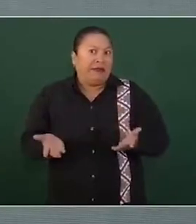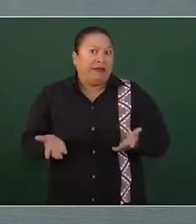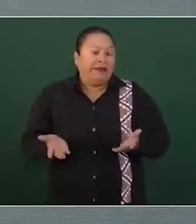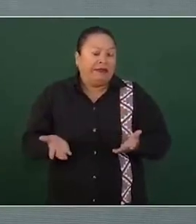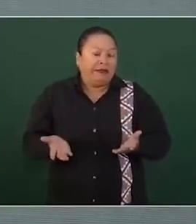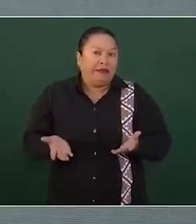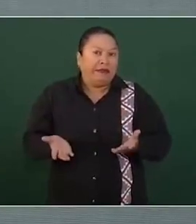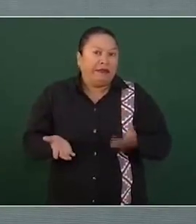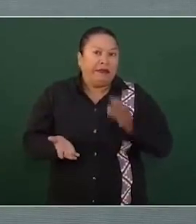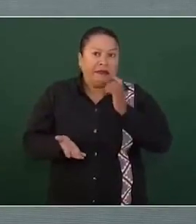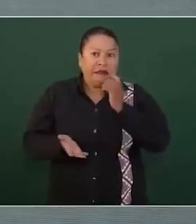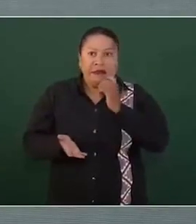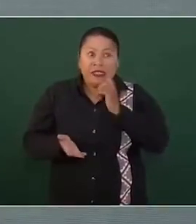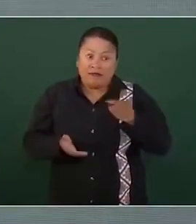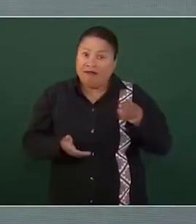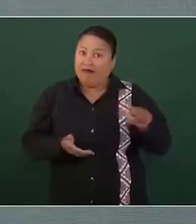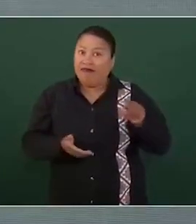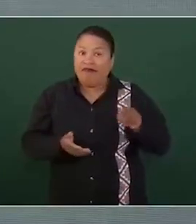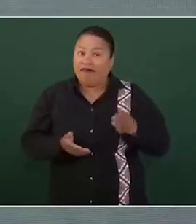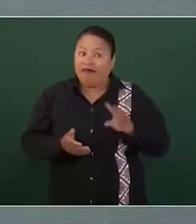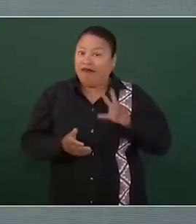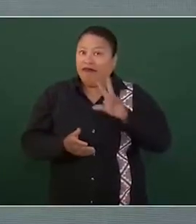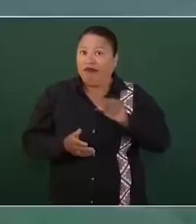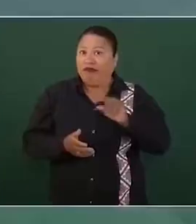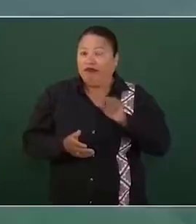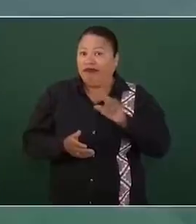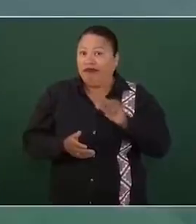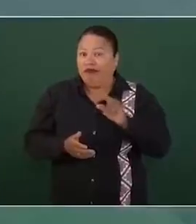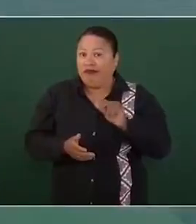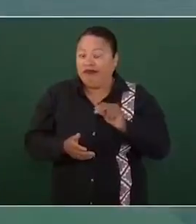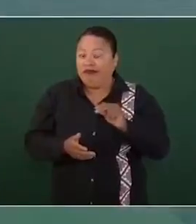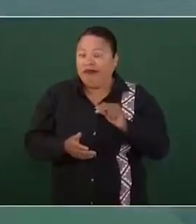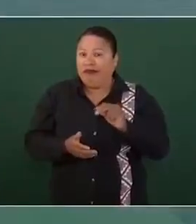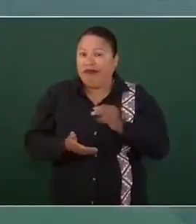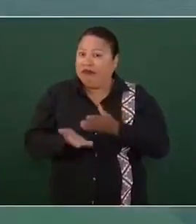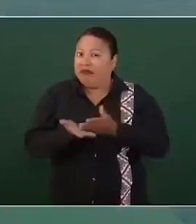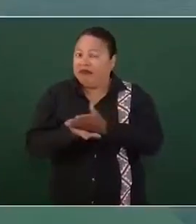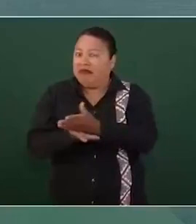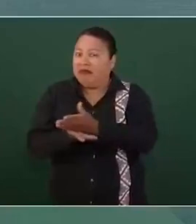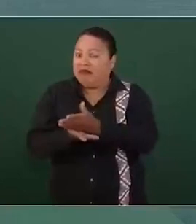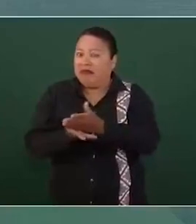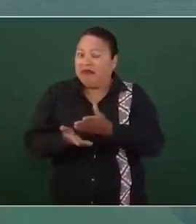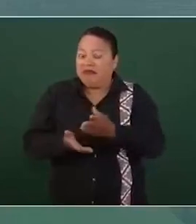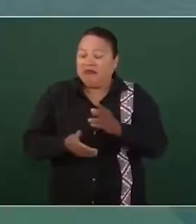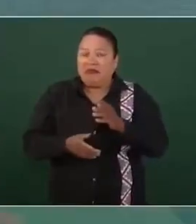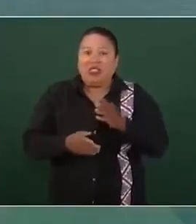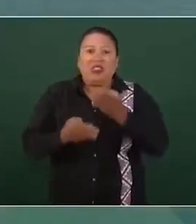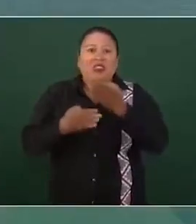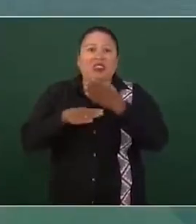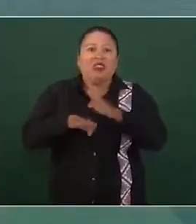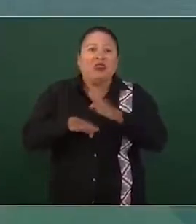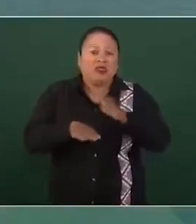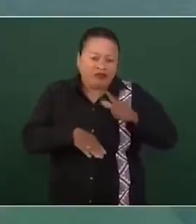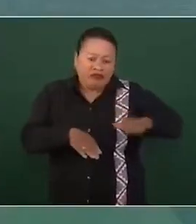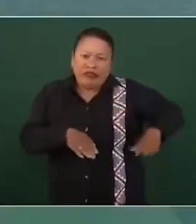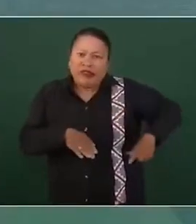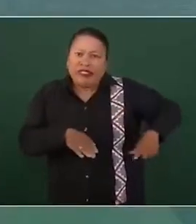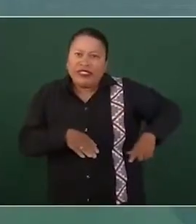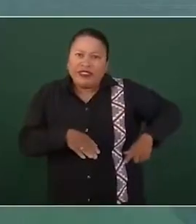Pero no tiene nada que ver con lo relacionado con el gobierno.